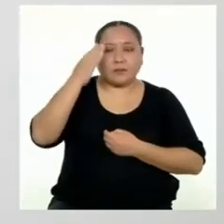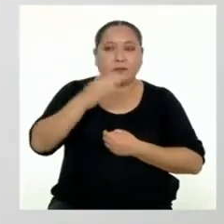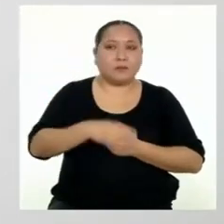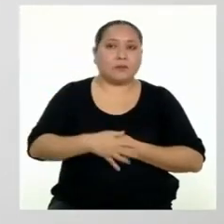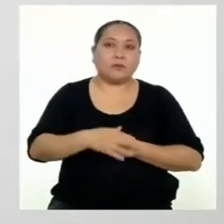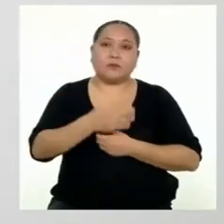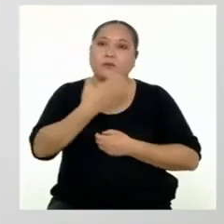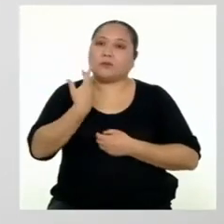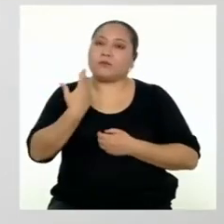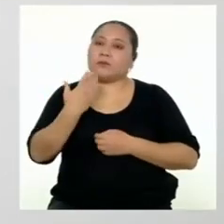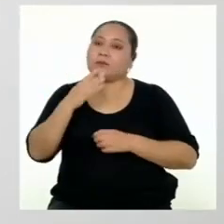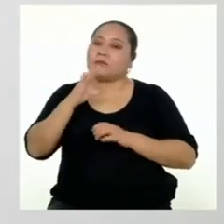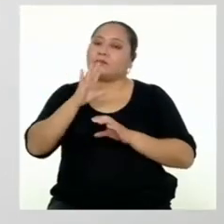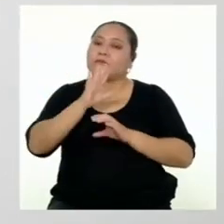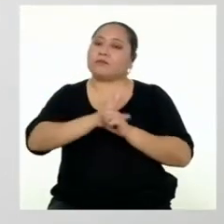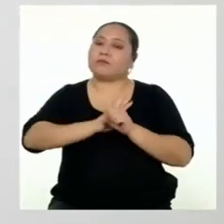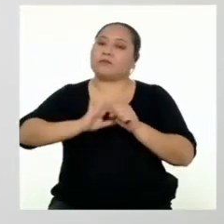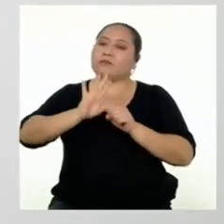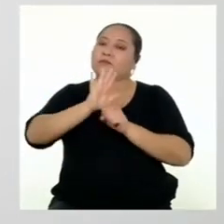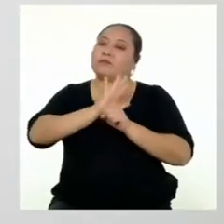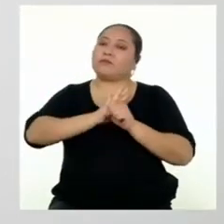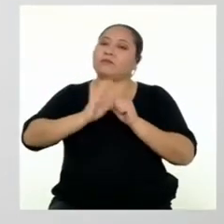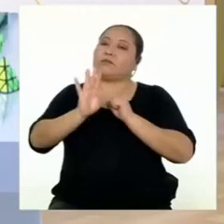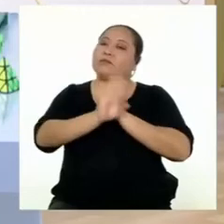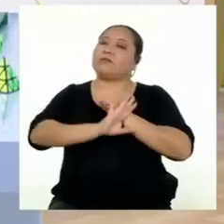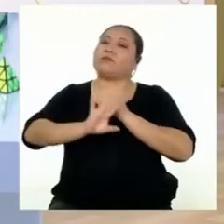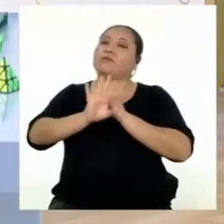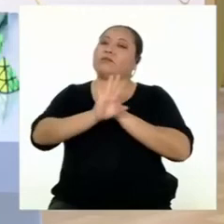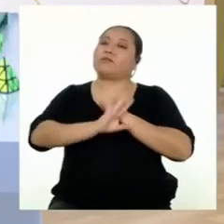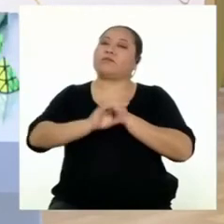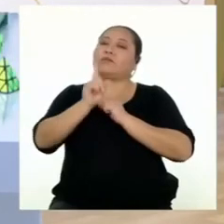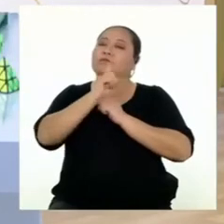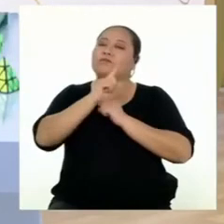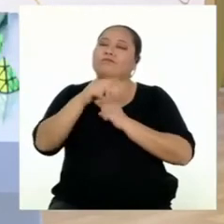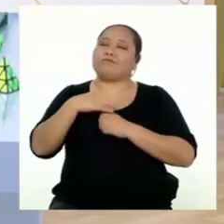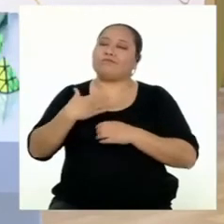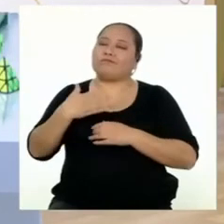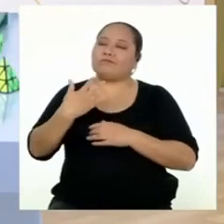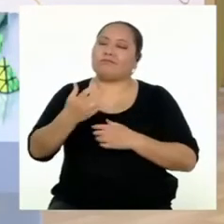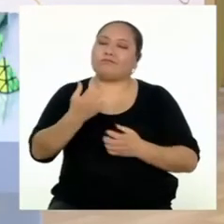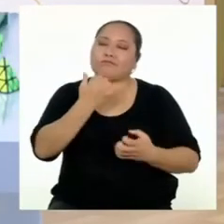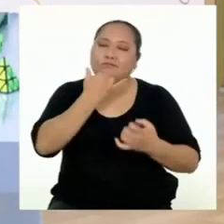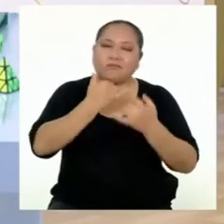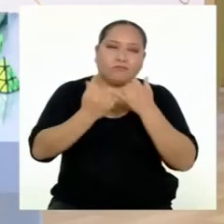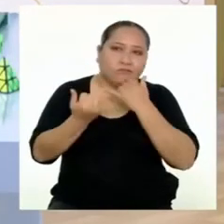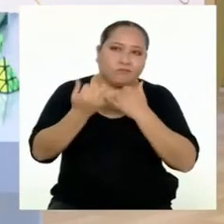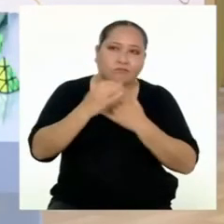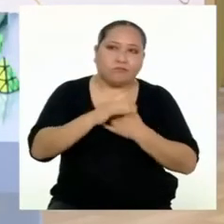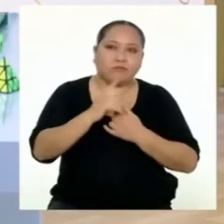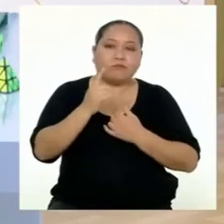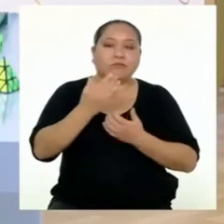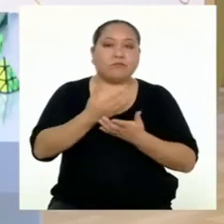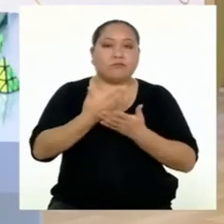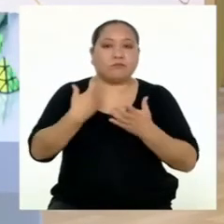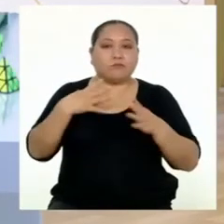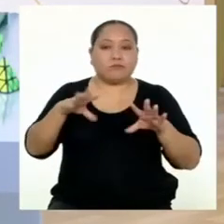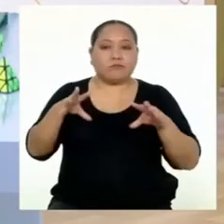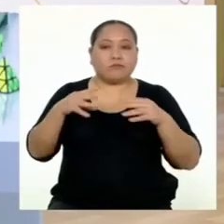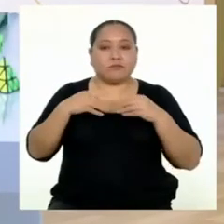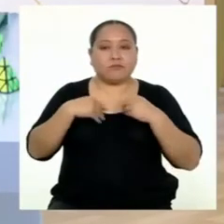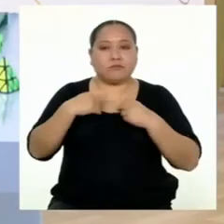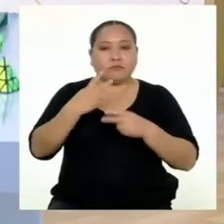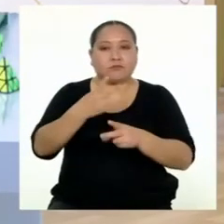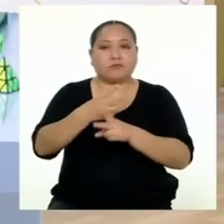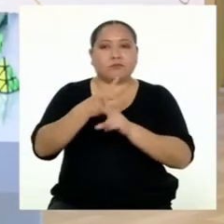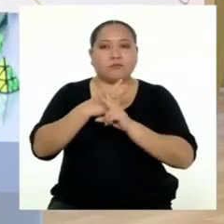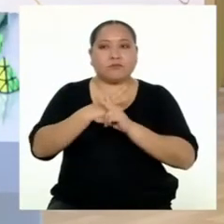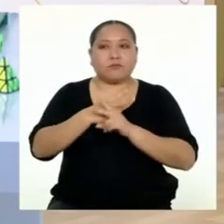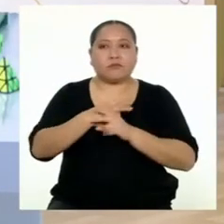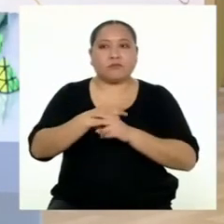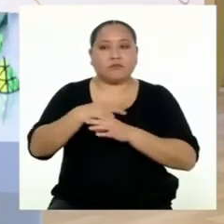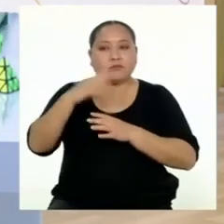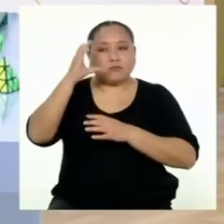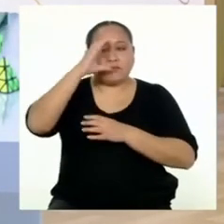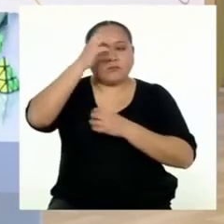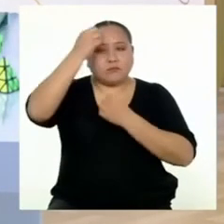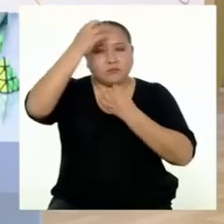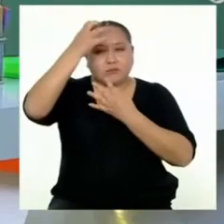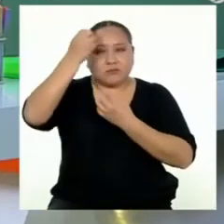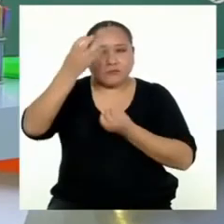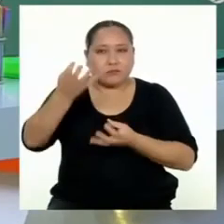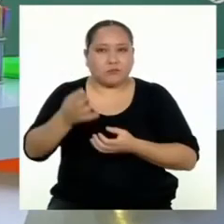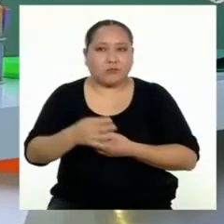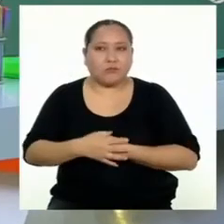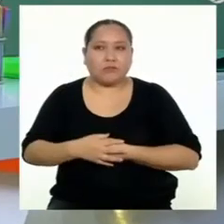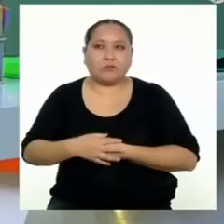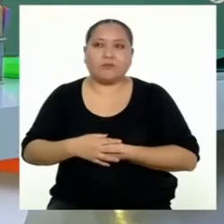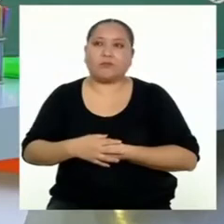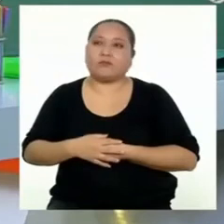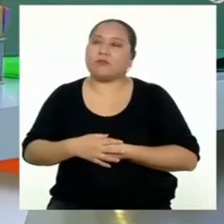más vale prevenir que lamentar. Tienes razón. Antes de aceptar un préstamo, hay que informarnos lo más que podamos.